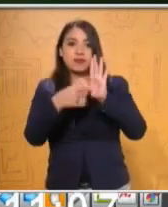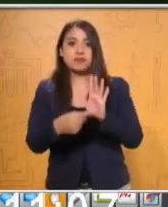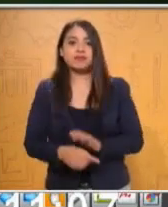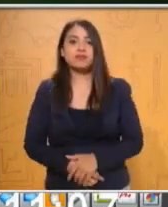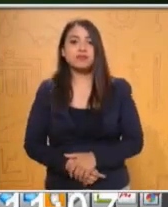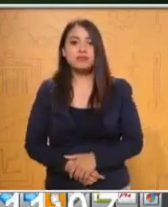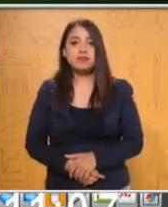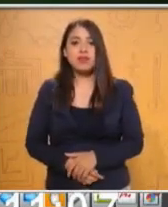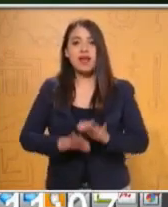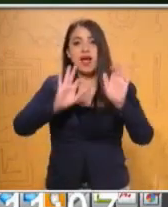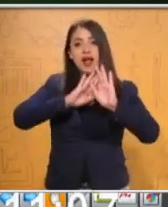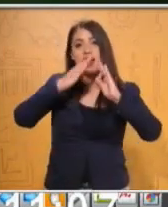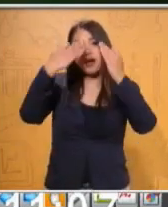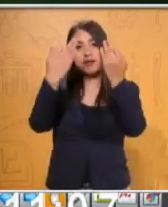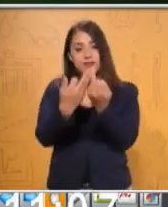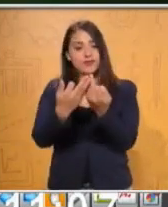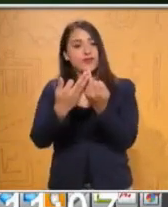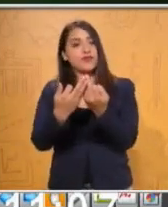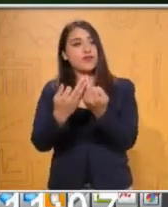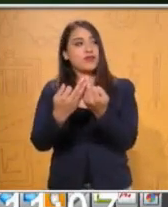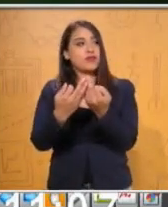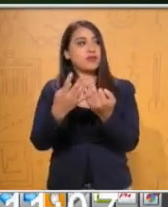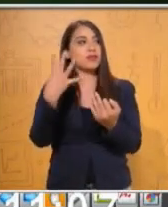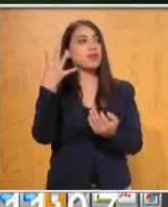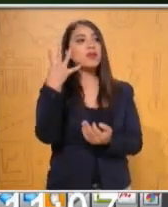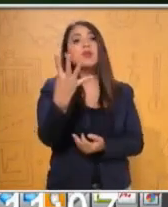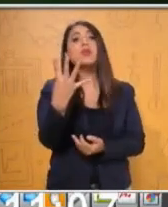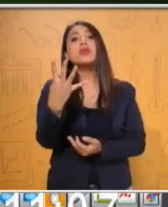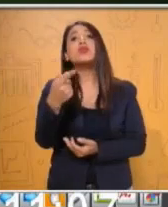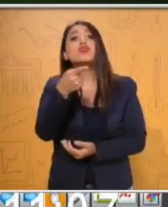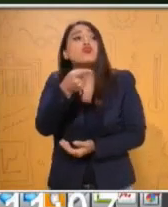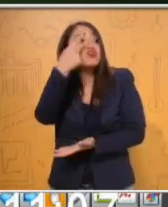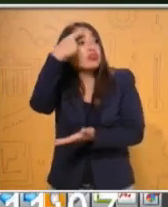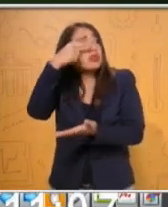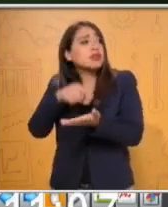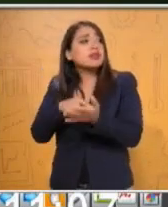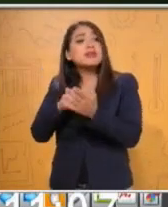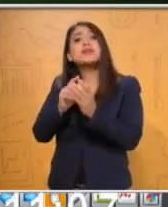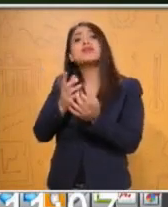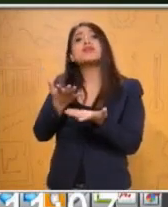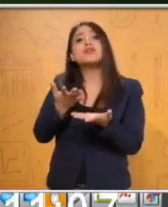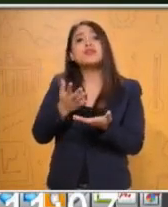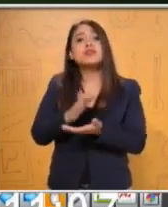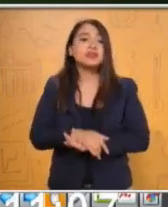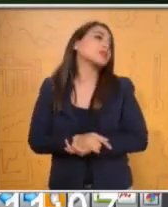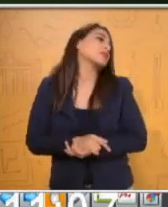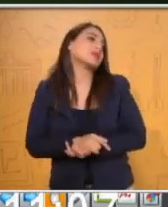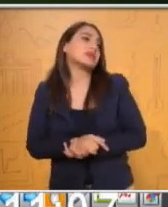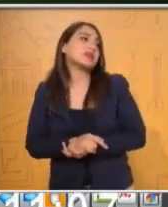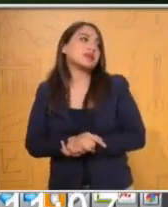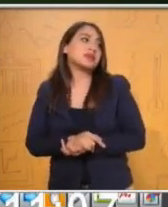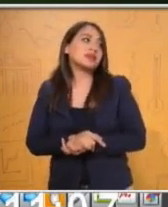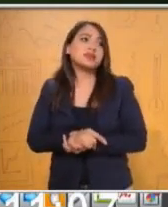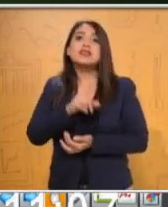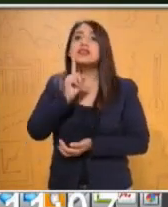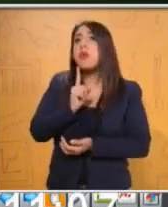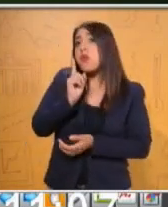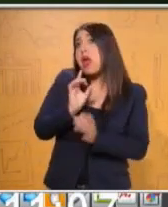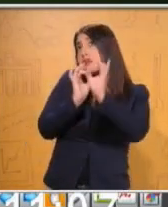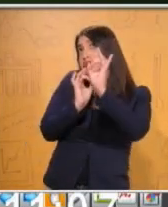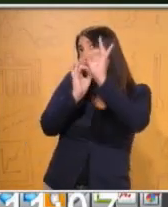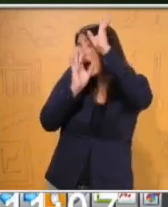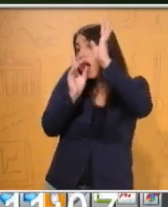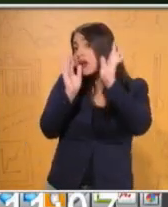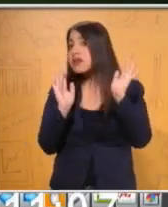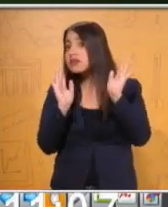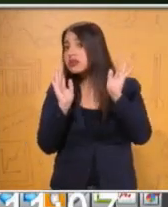figura número 4, ¿hacia dónde crees que vaya a apuntar? Si uno está apuntando hacia arriba y